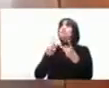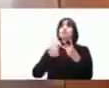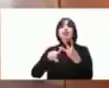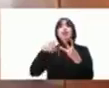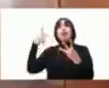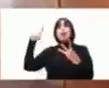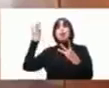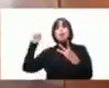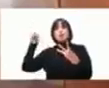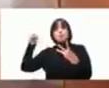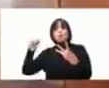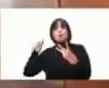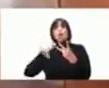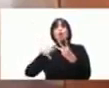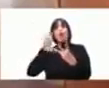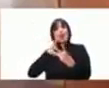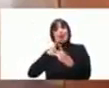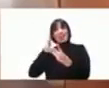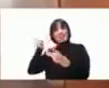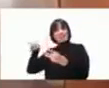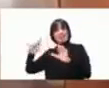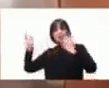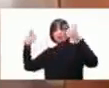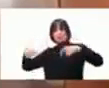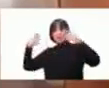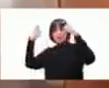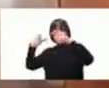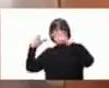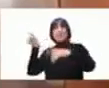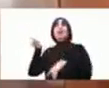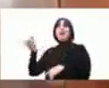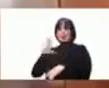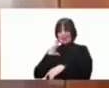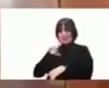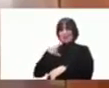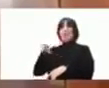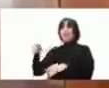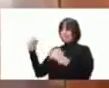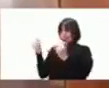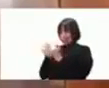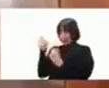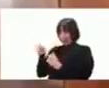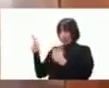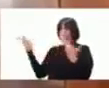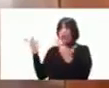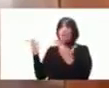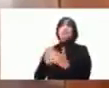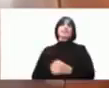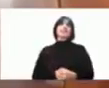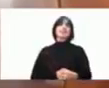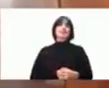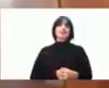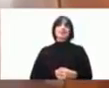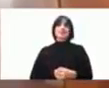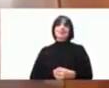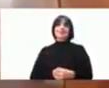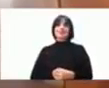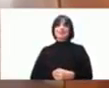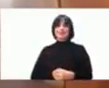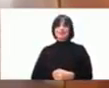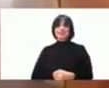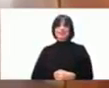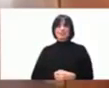a Primo Verdad que está en Pino Suárez Primo Verdad está en Pino Suárez y